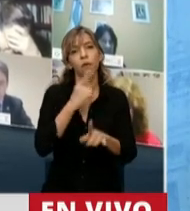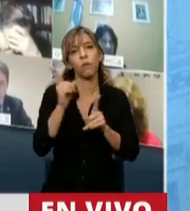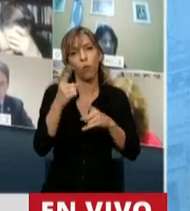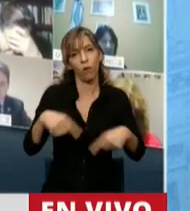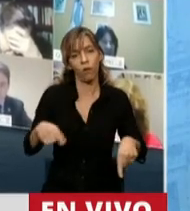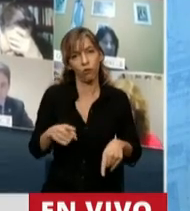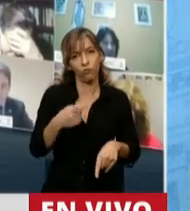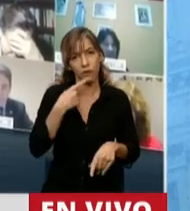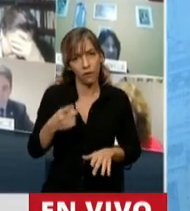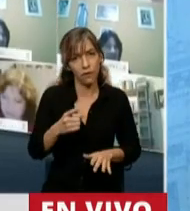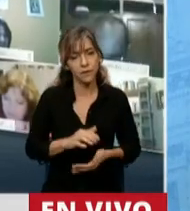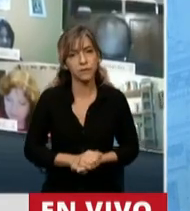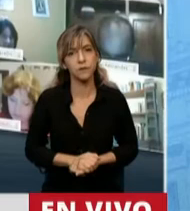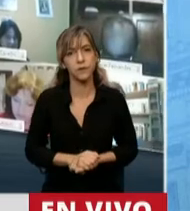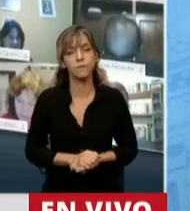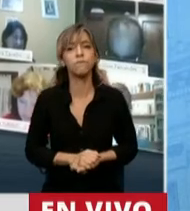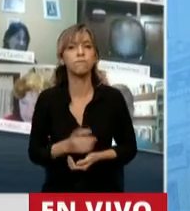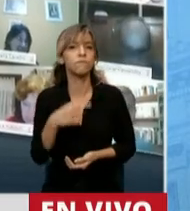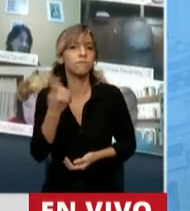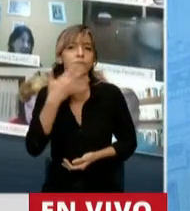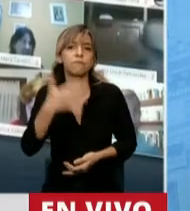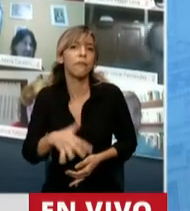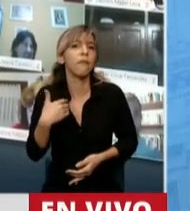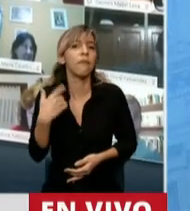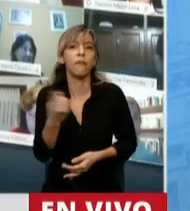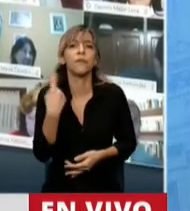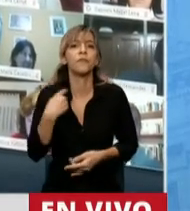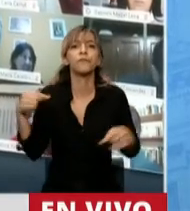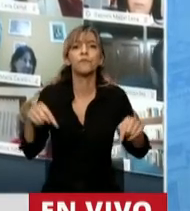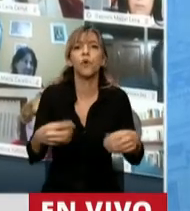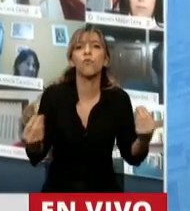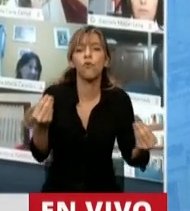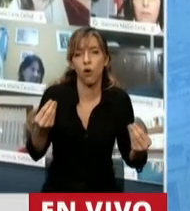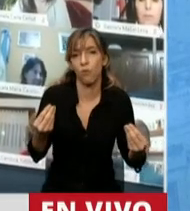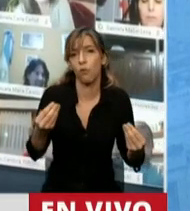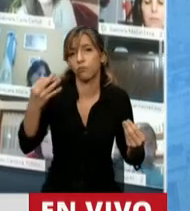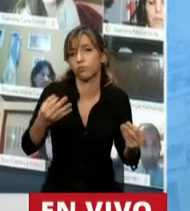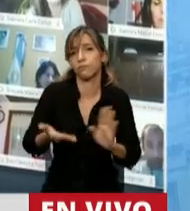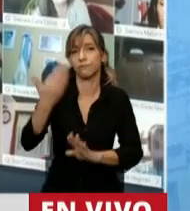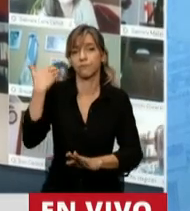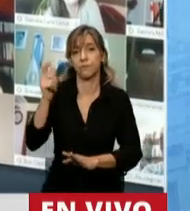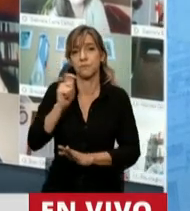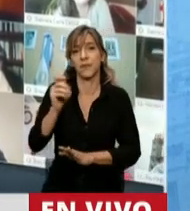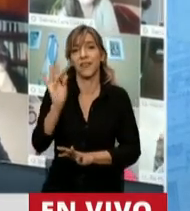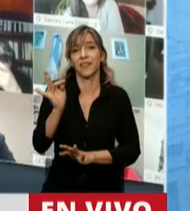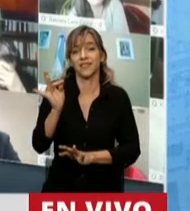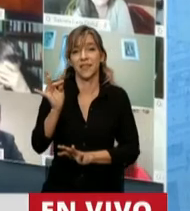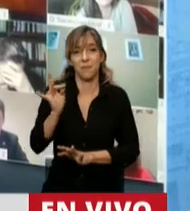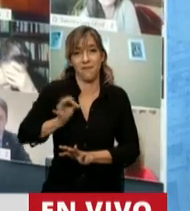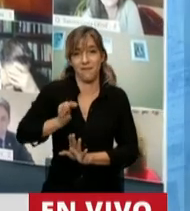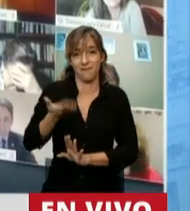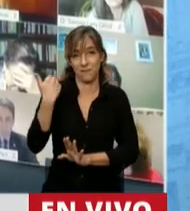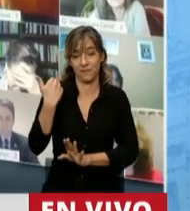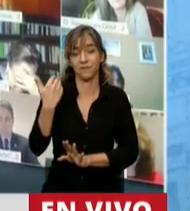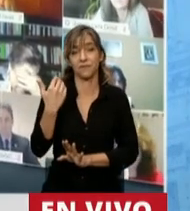que tienen que ver de dónde venimos. Acá nos plantamos, en diciembre del 2019, donde nosotros, el país, se